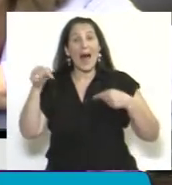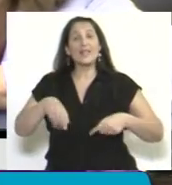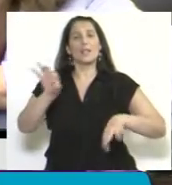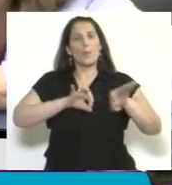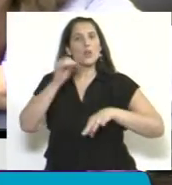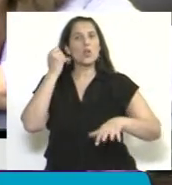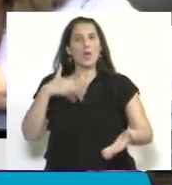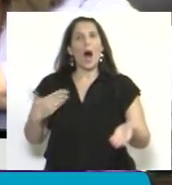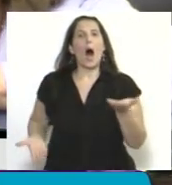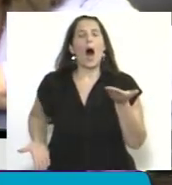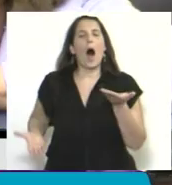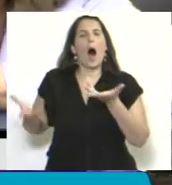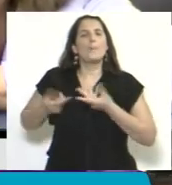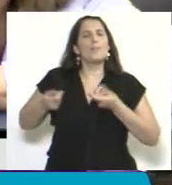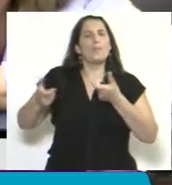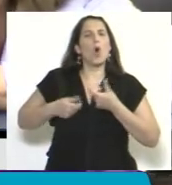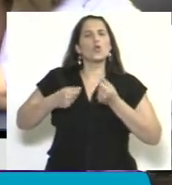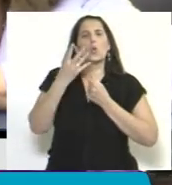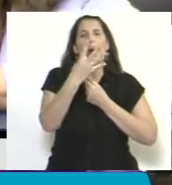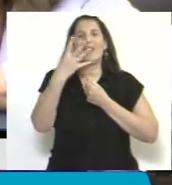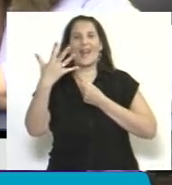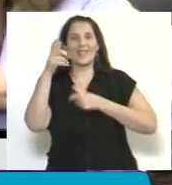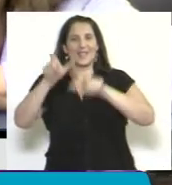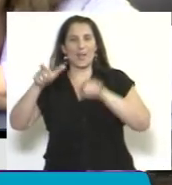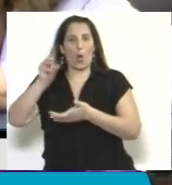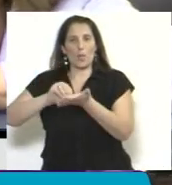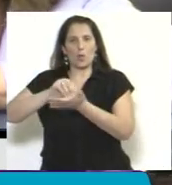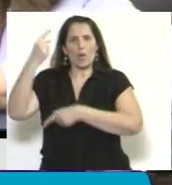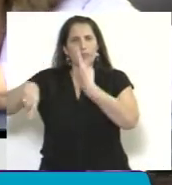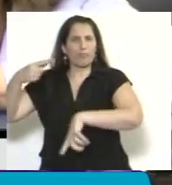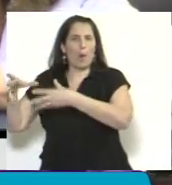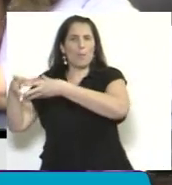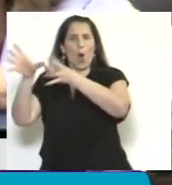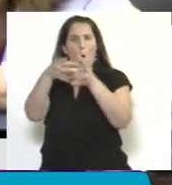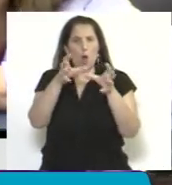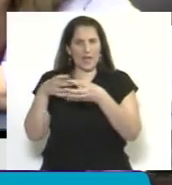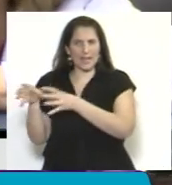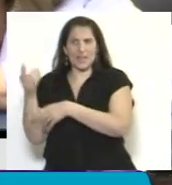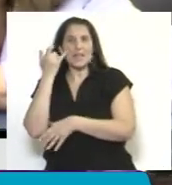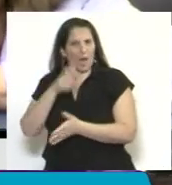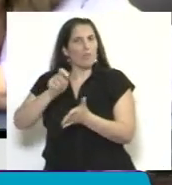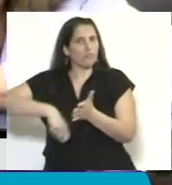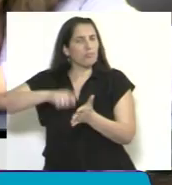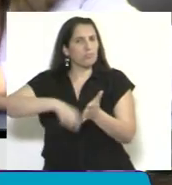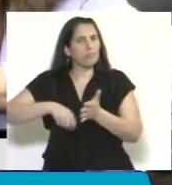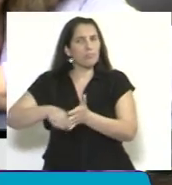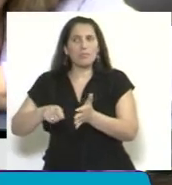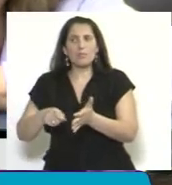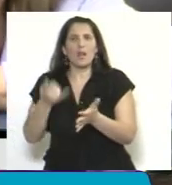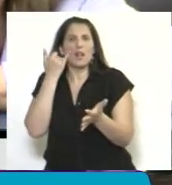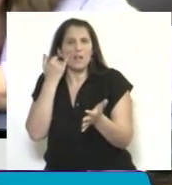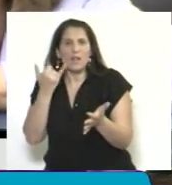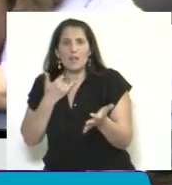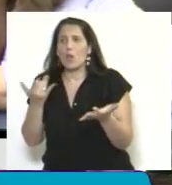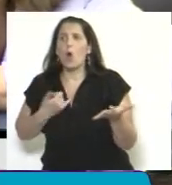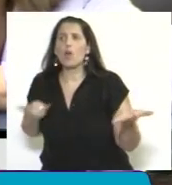apoyo de 45 diputados de todos los bloques que le dieron la firma. ¿Dónde están ahora